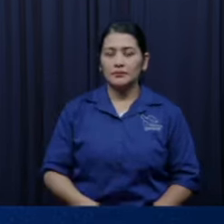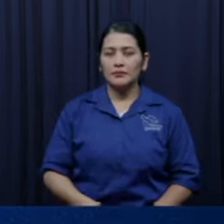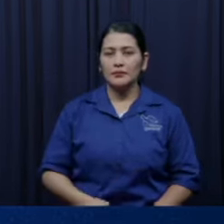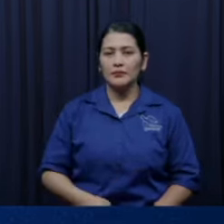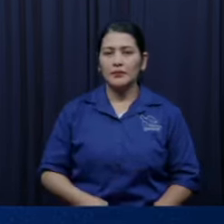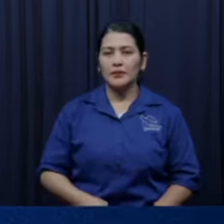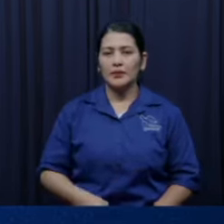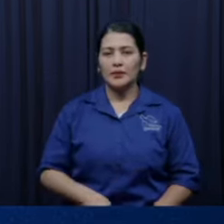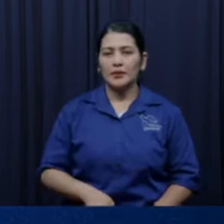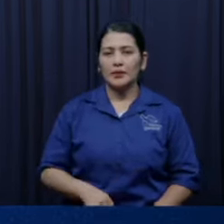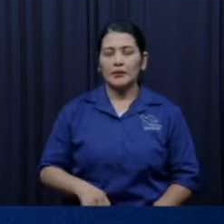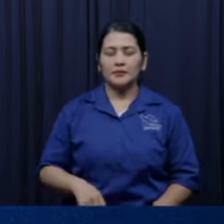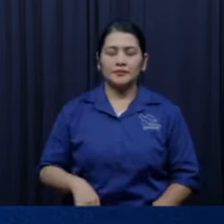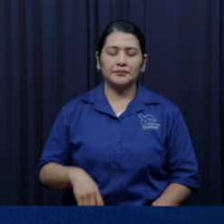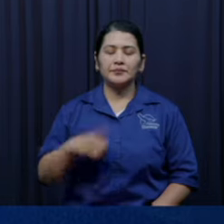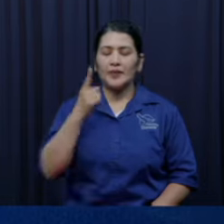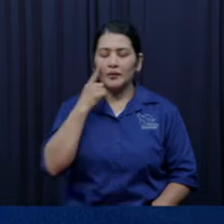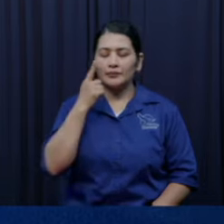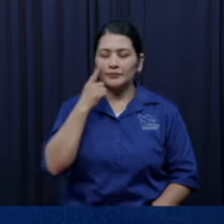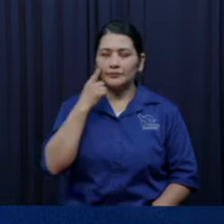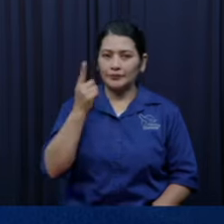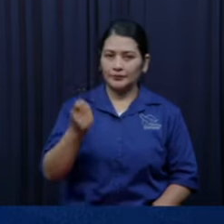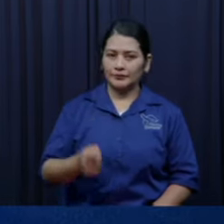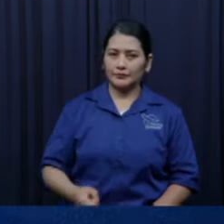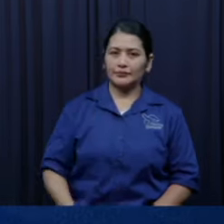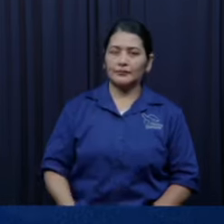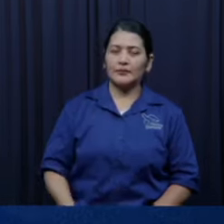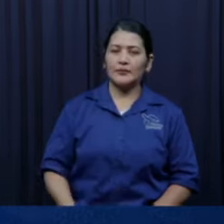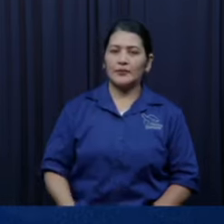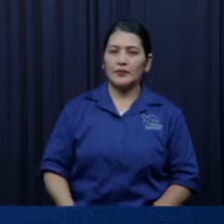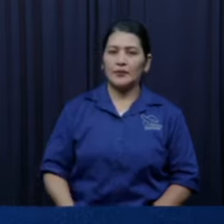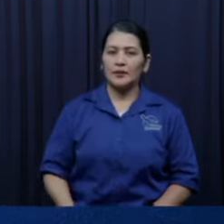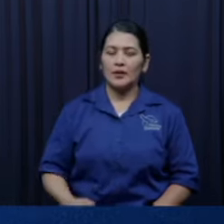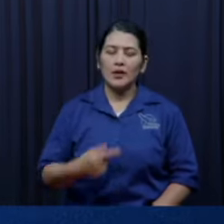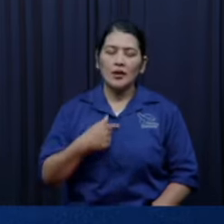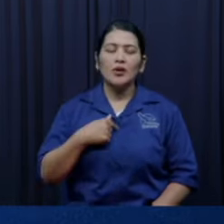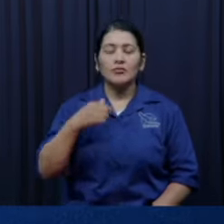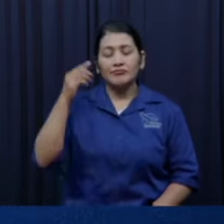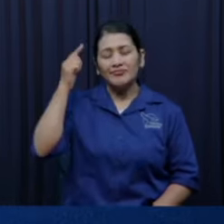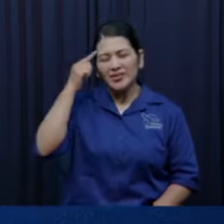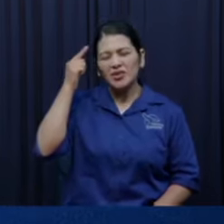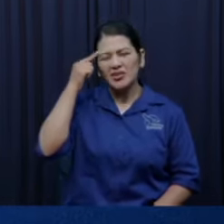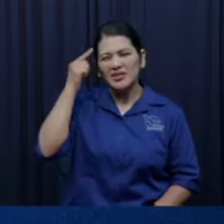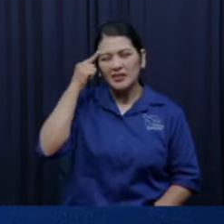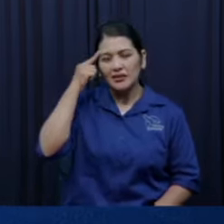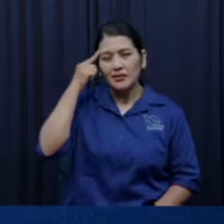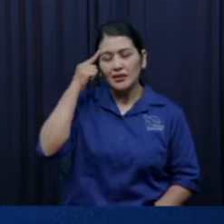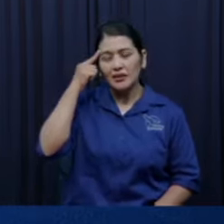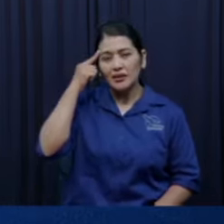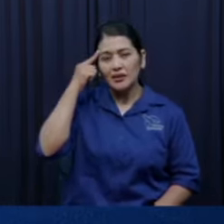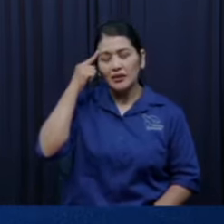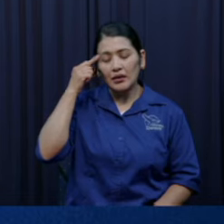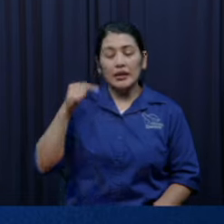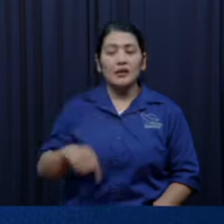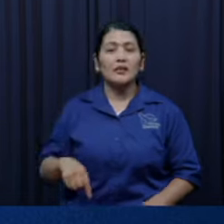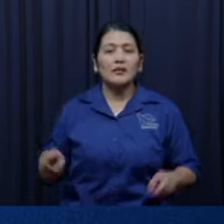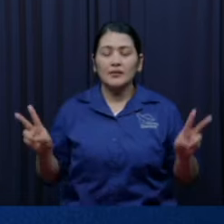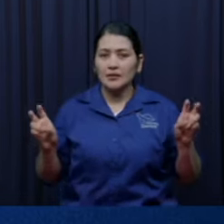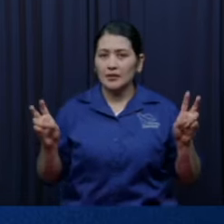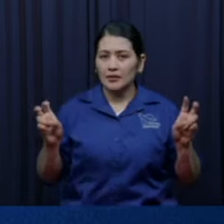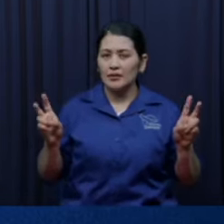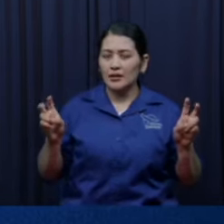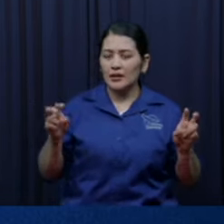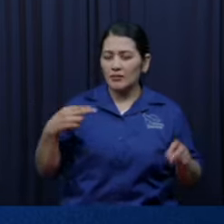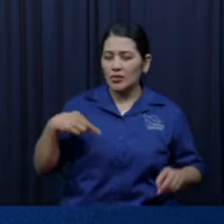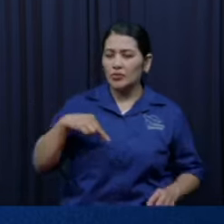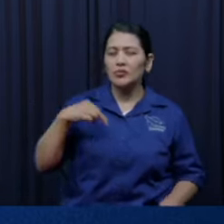Si bajamos, mire, solo déjeme, yo sé que esto lo hemos platicado, pero por favor, cuando le digo esto,